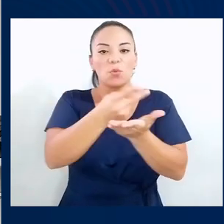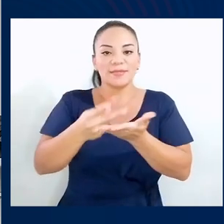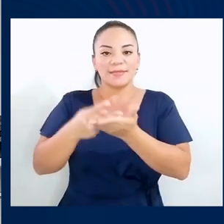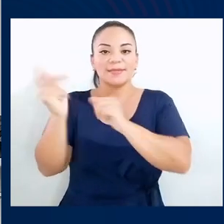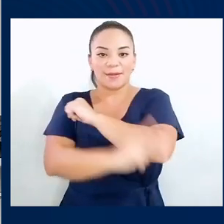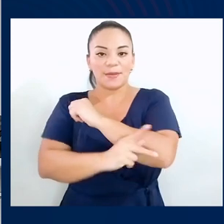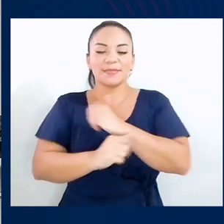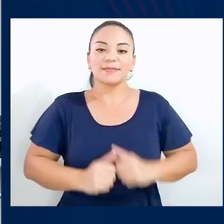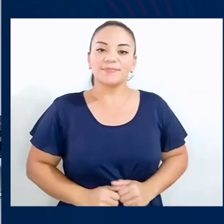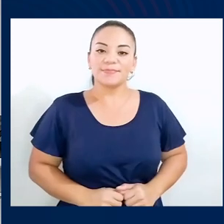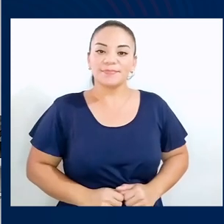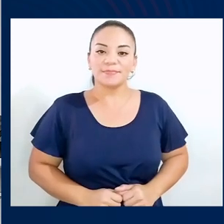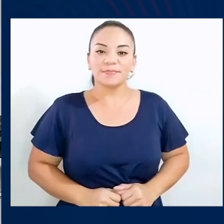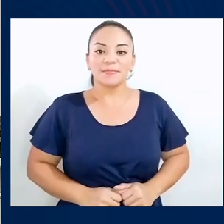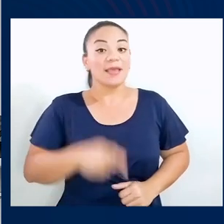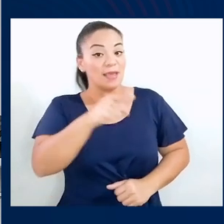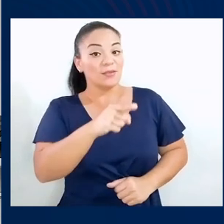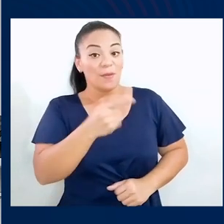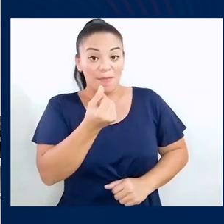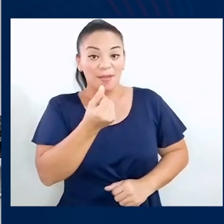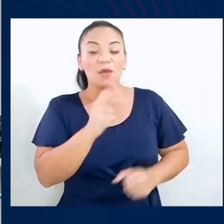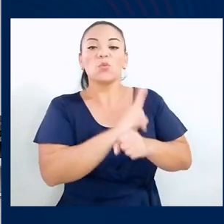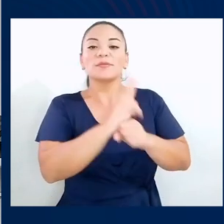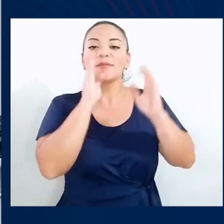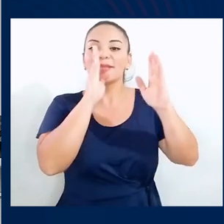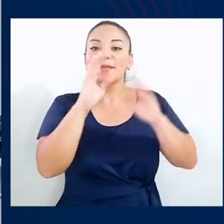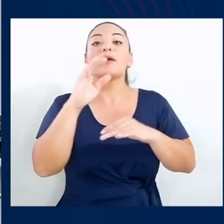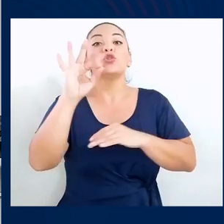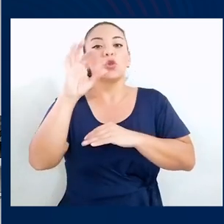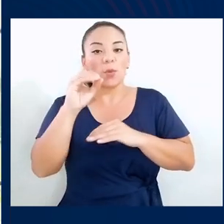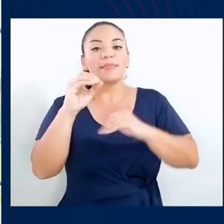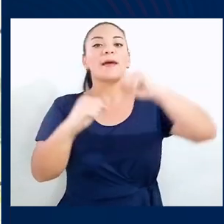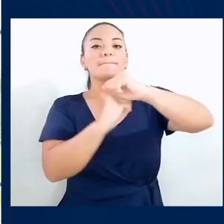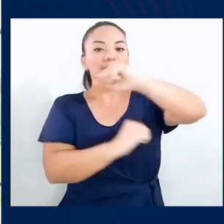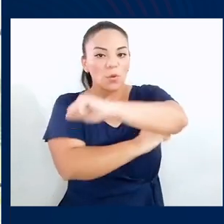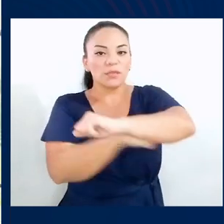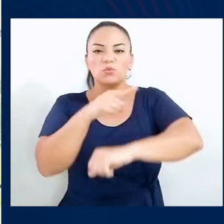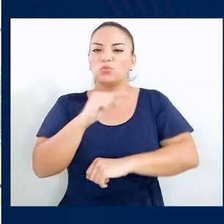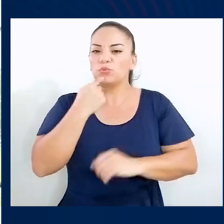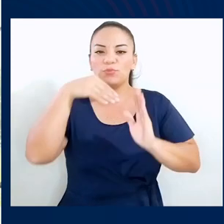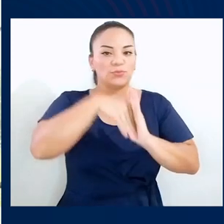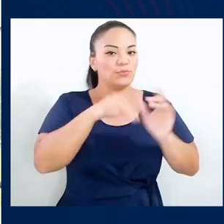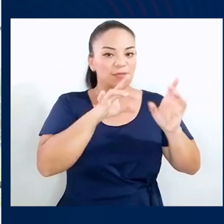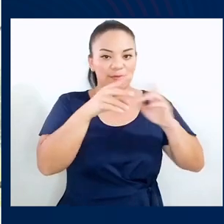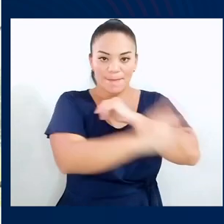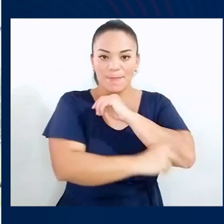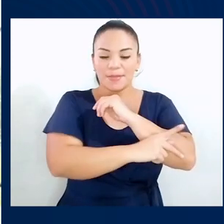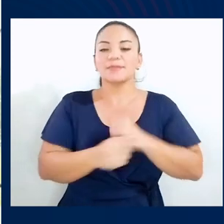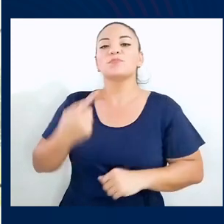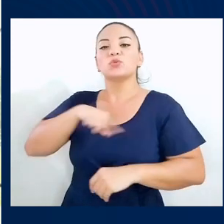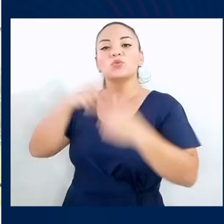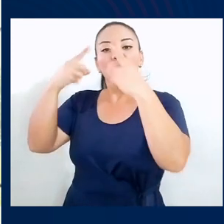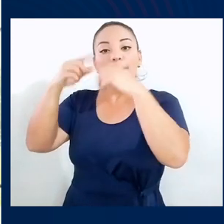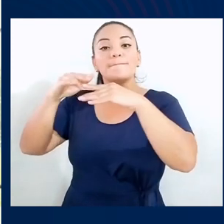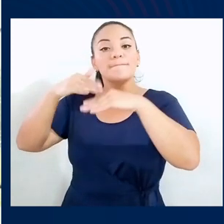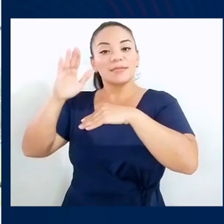acuden a 38 centros educativos bajo un riesgo minente en las 7 provincias del país. Nos va a permitir atender alrededor de los